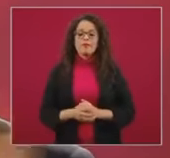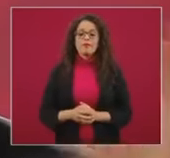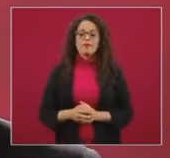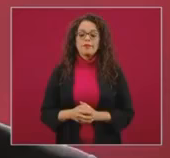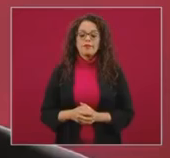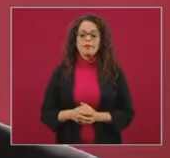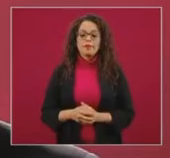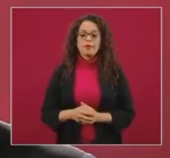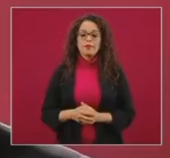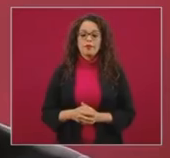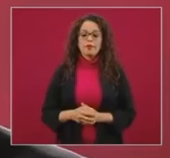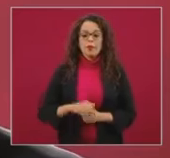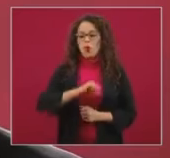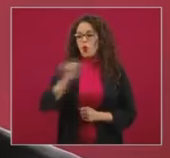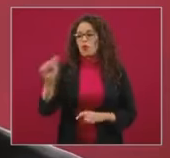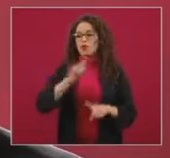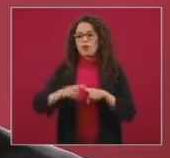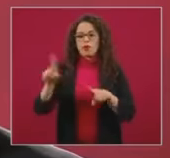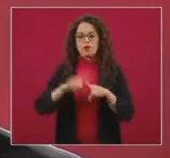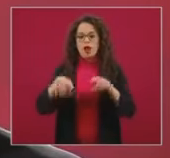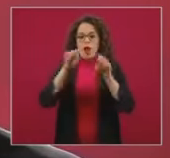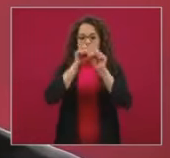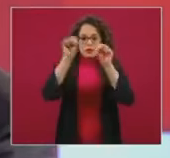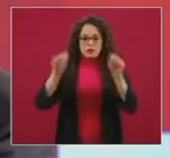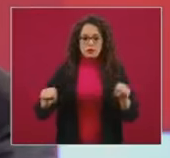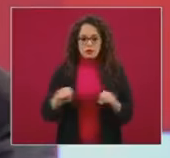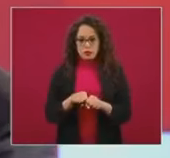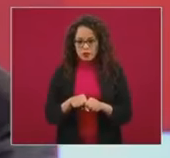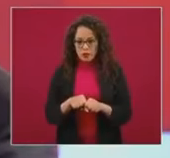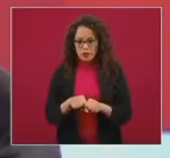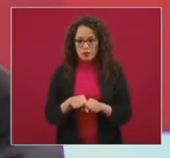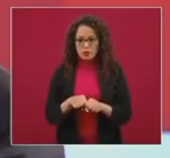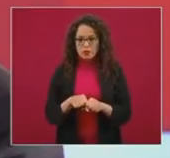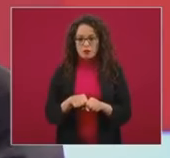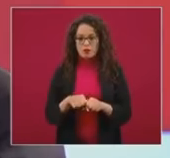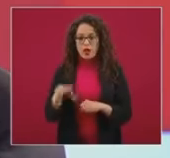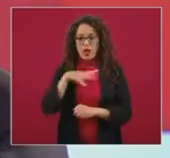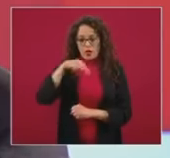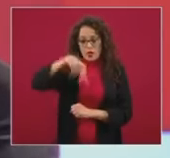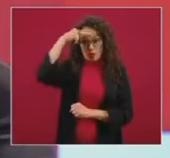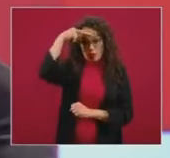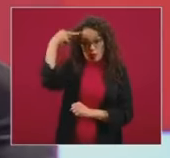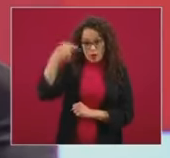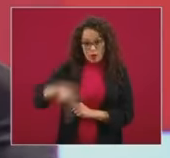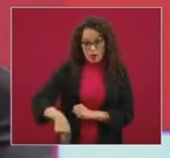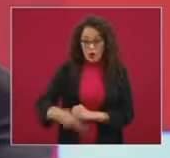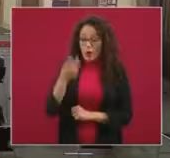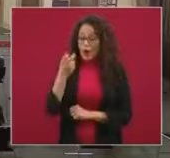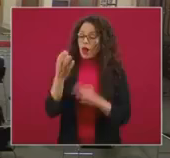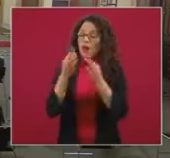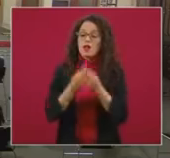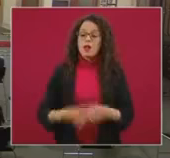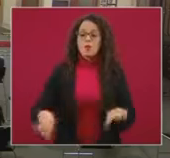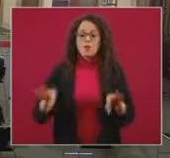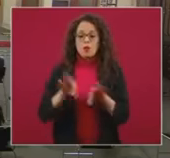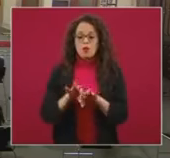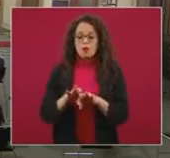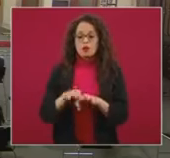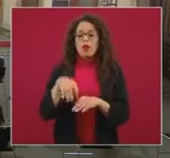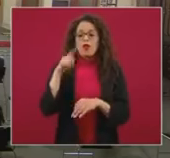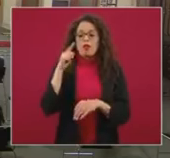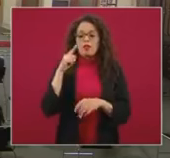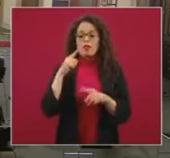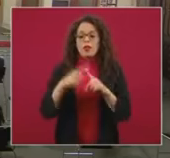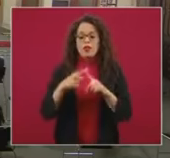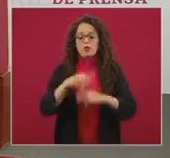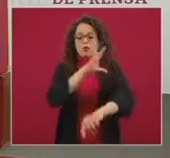todos los demás sistemas de información que existen en México. Desde luego, aquí es muy importante estar coordinados y al